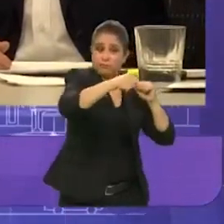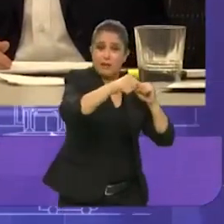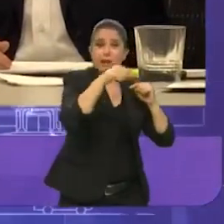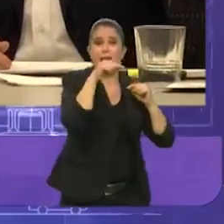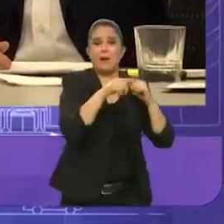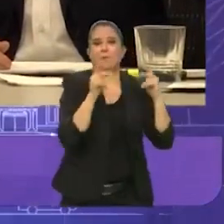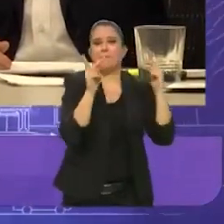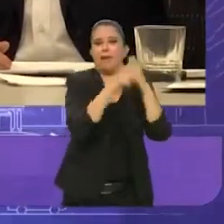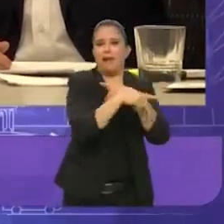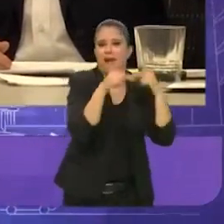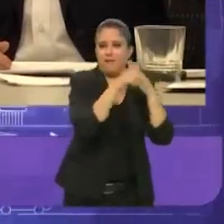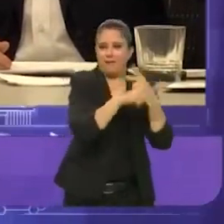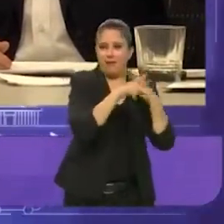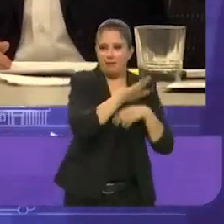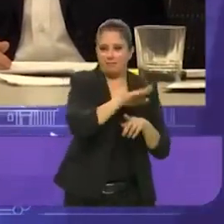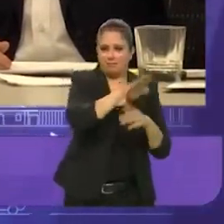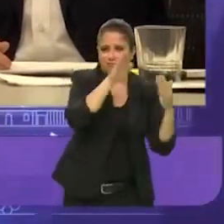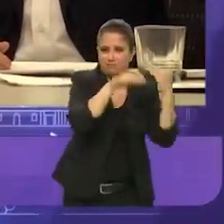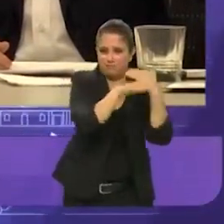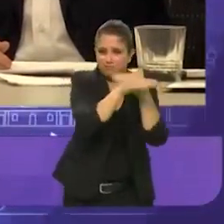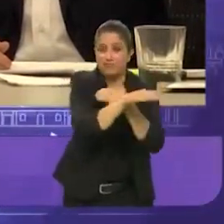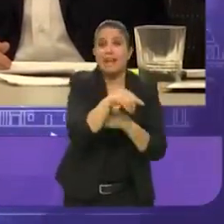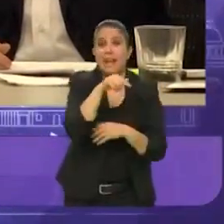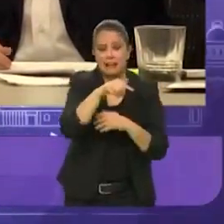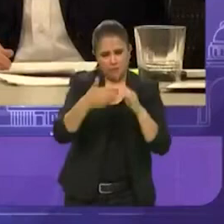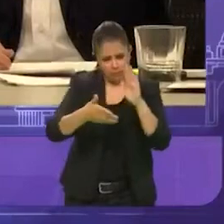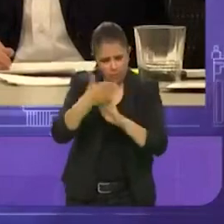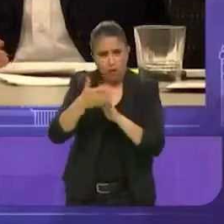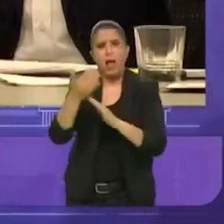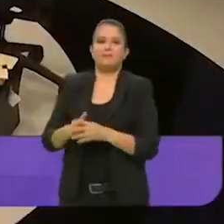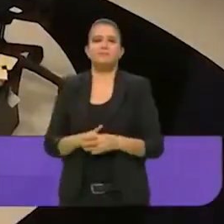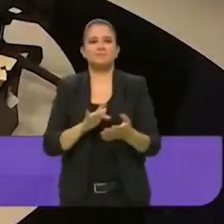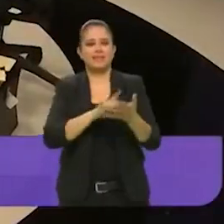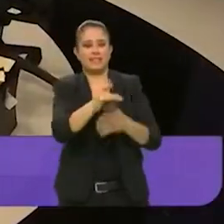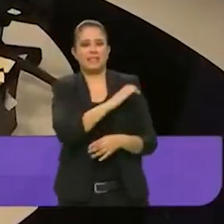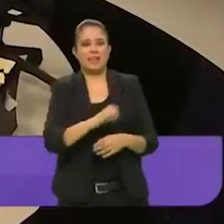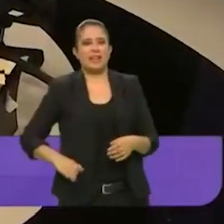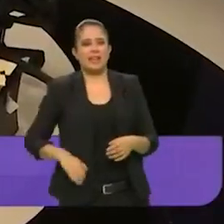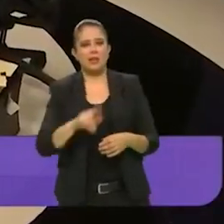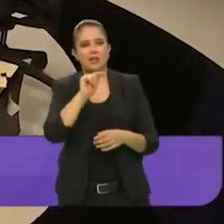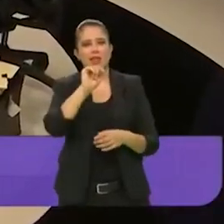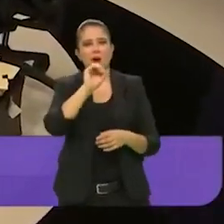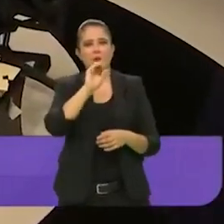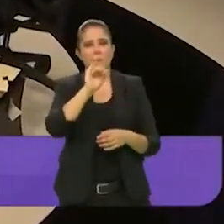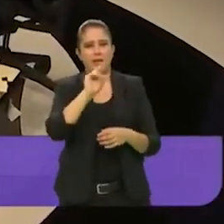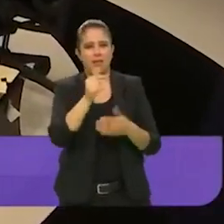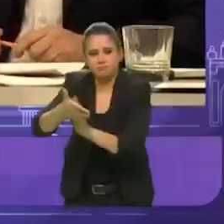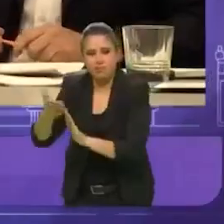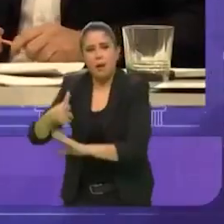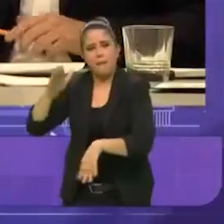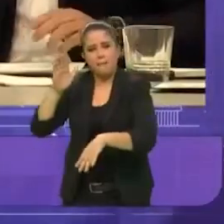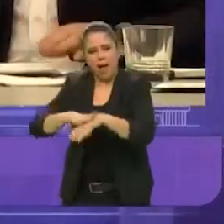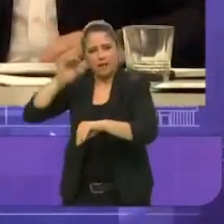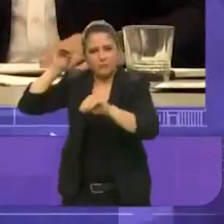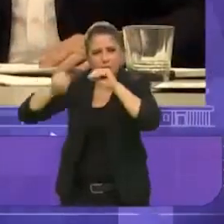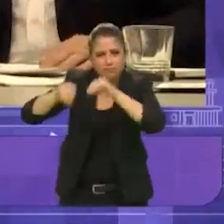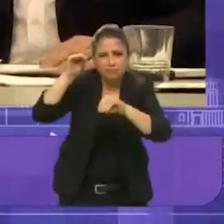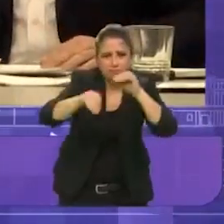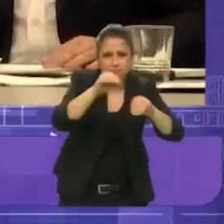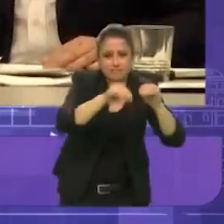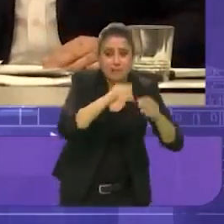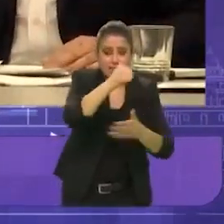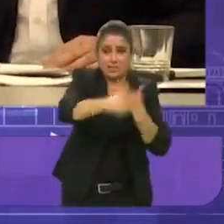periférico. Y vamos a seguir promoviendo ciclovías. Cuando llegó, la Ronda de Desarrollo Económico, Brugada,